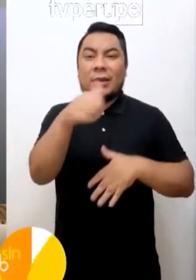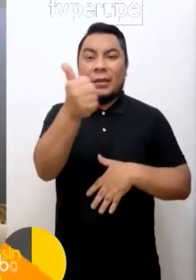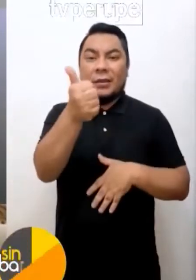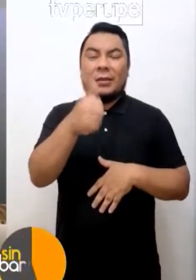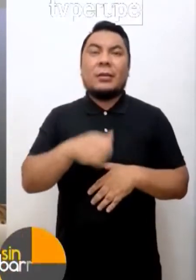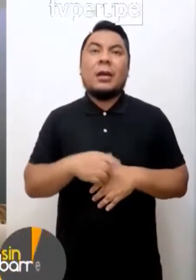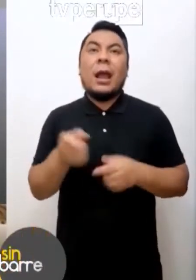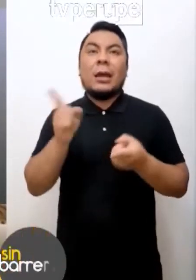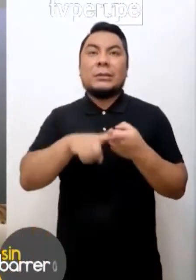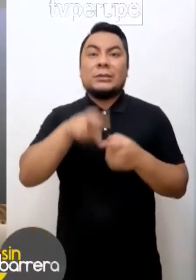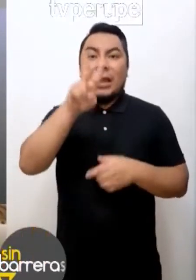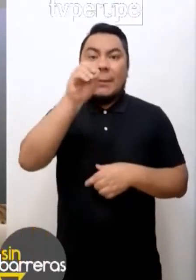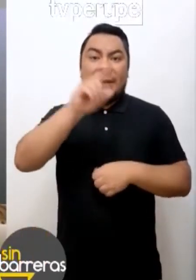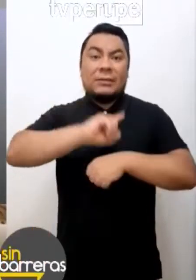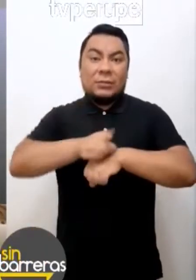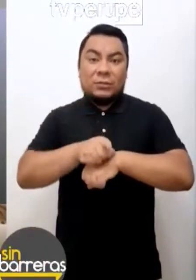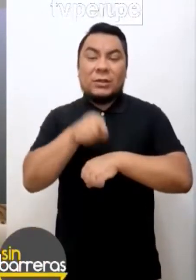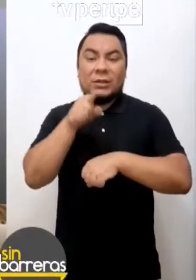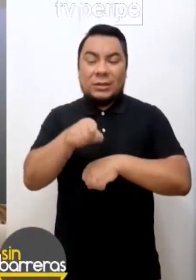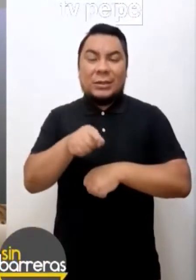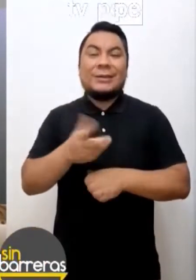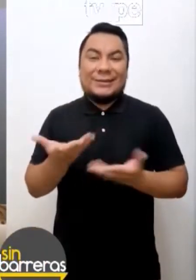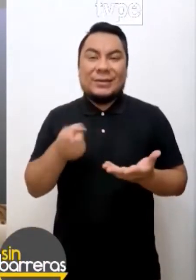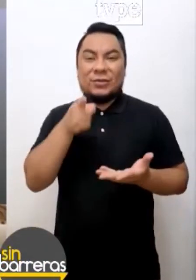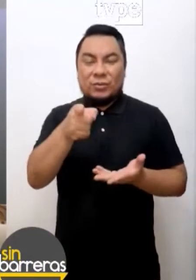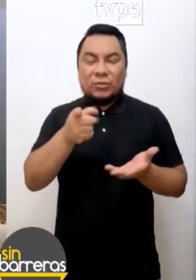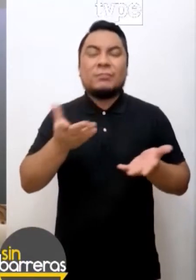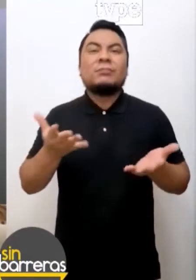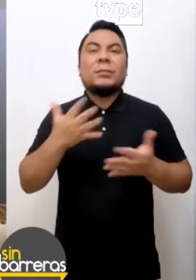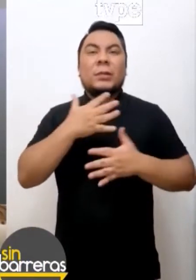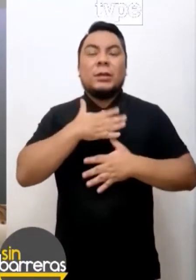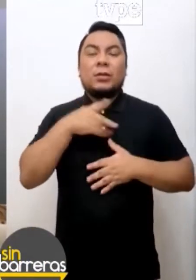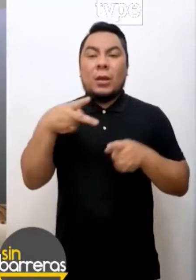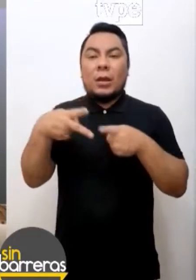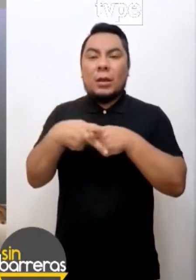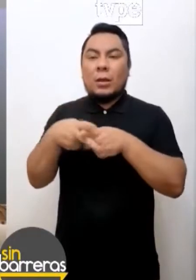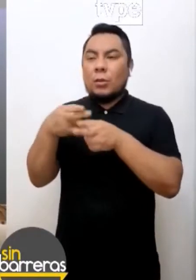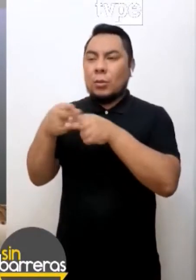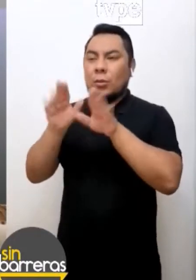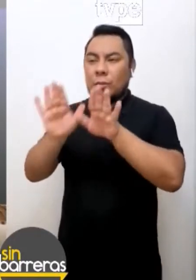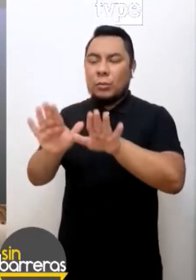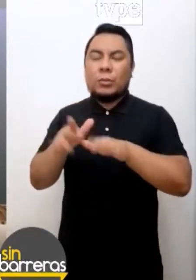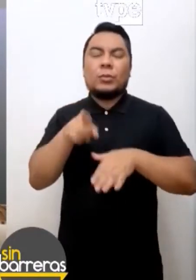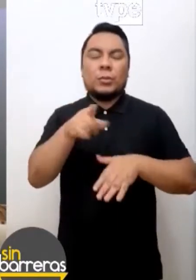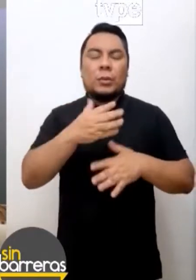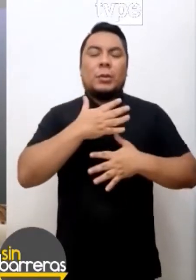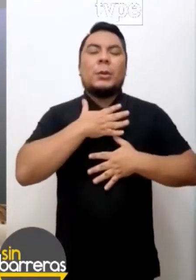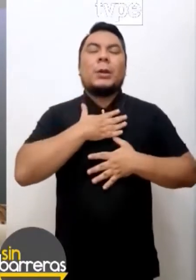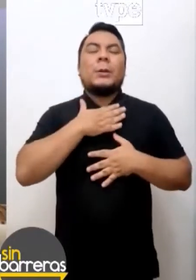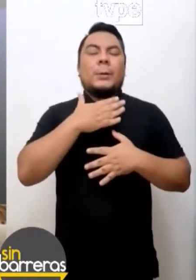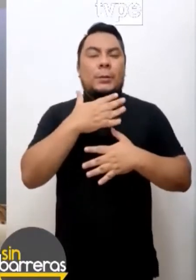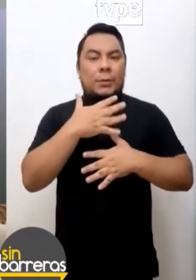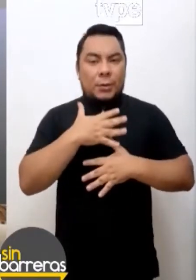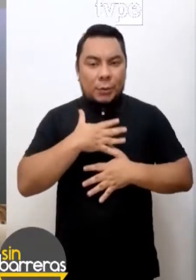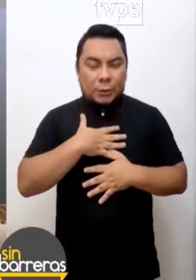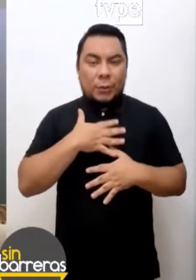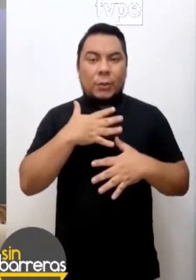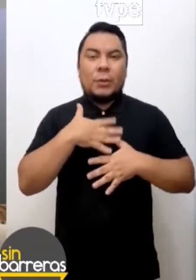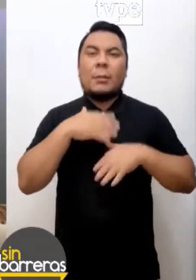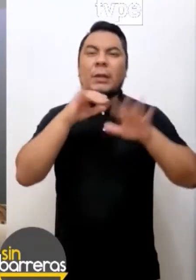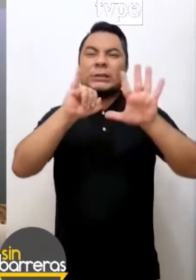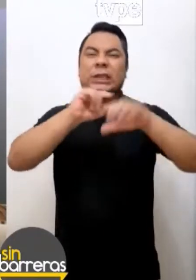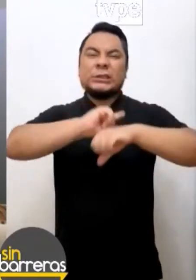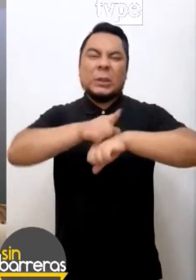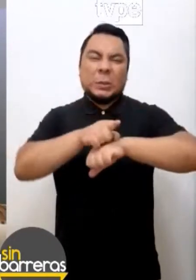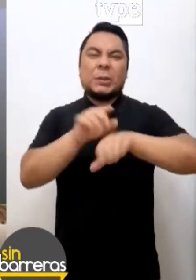tome de 10 a 20 minutos, ¿no? Estas técnicas donde se dé una pausa y se respire profundamente, más o